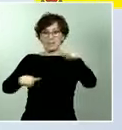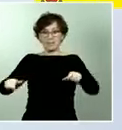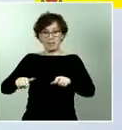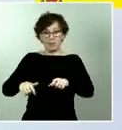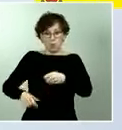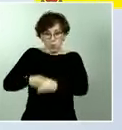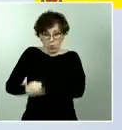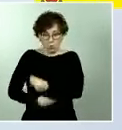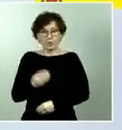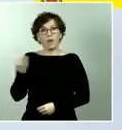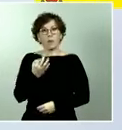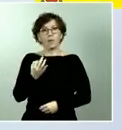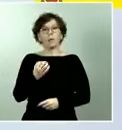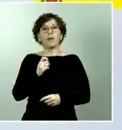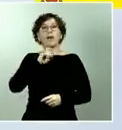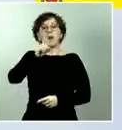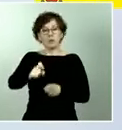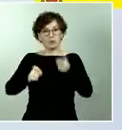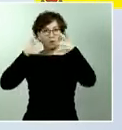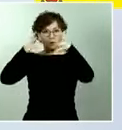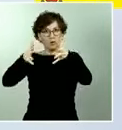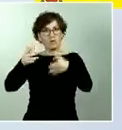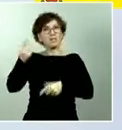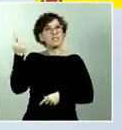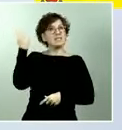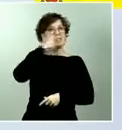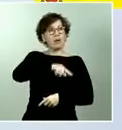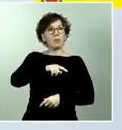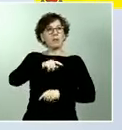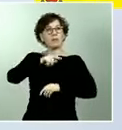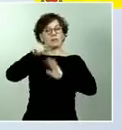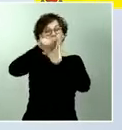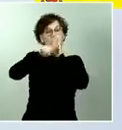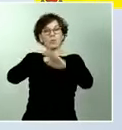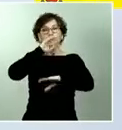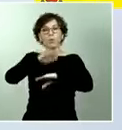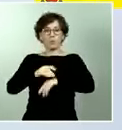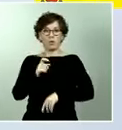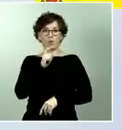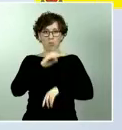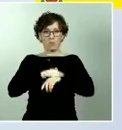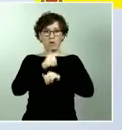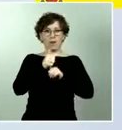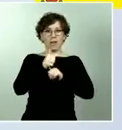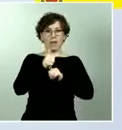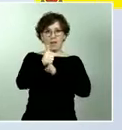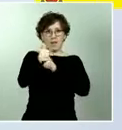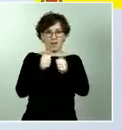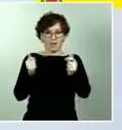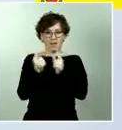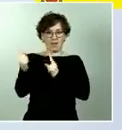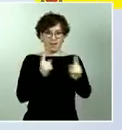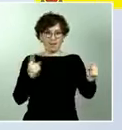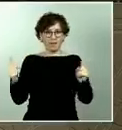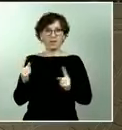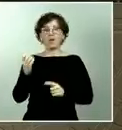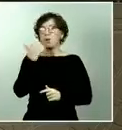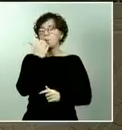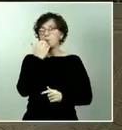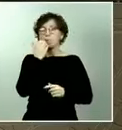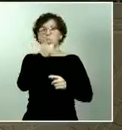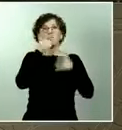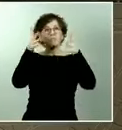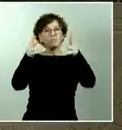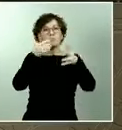permiten mantener mayor distanciamiento social, como caminar, el uso de la bicicleta o incluso